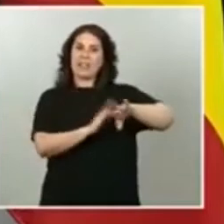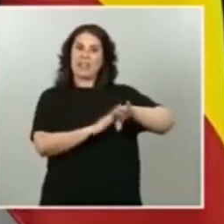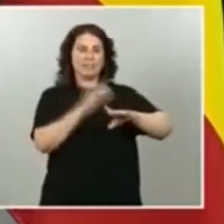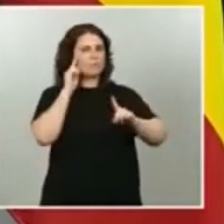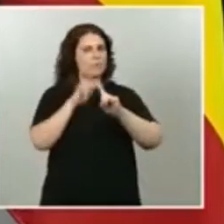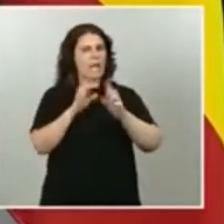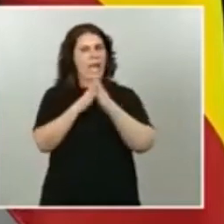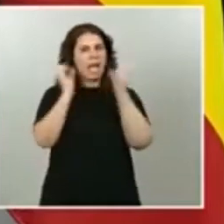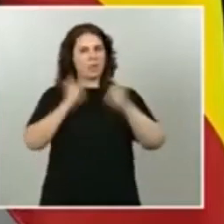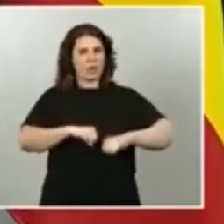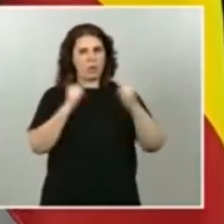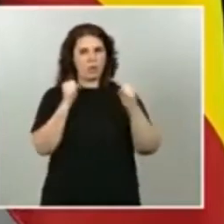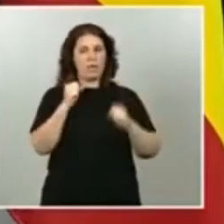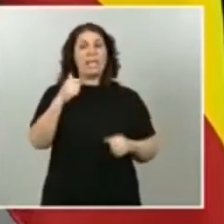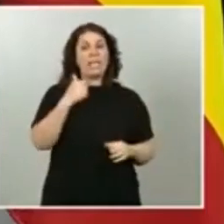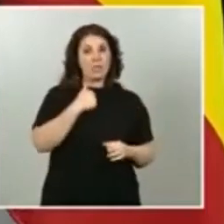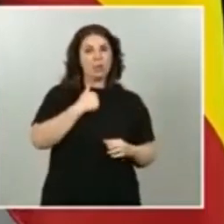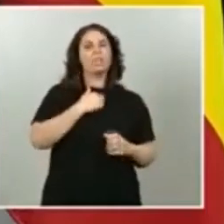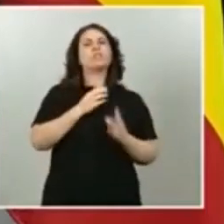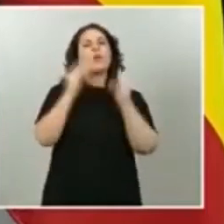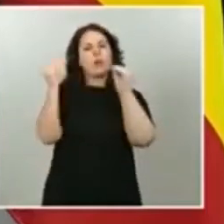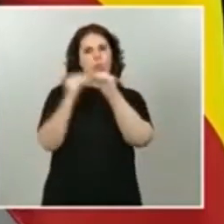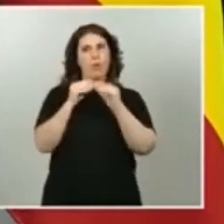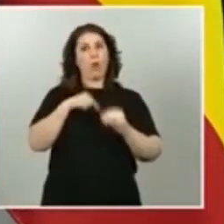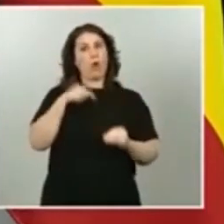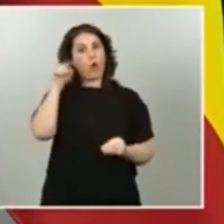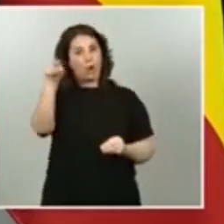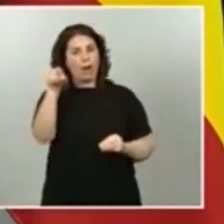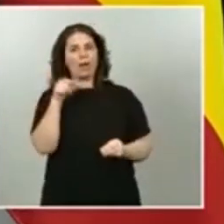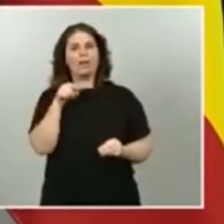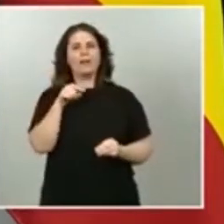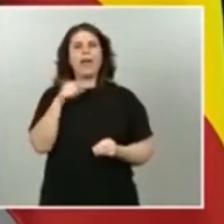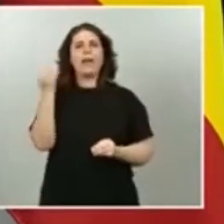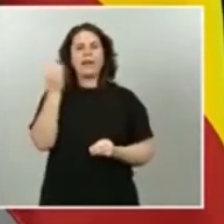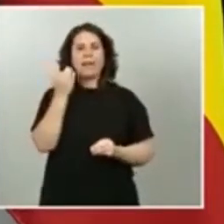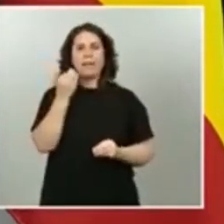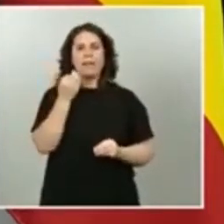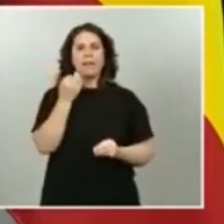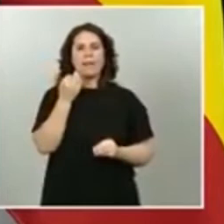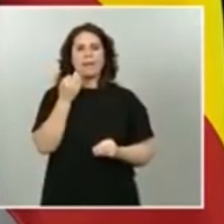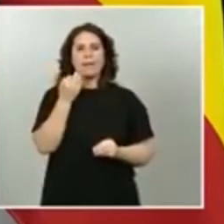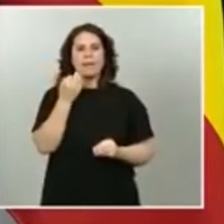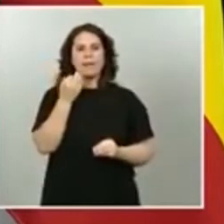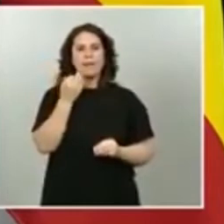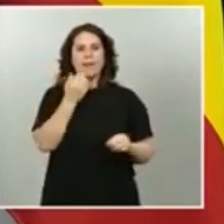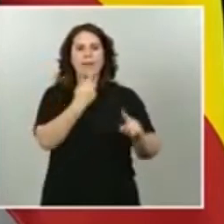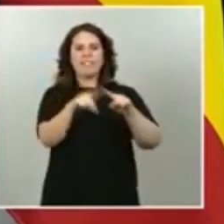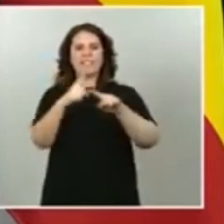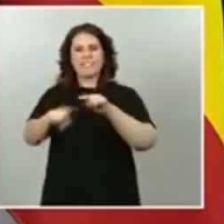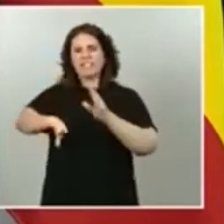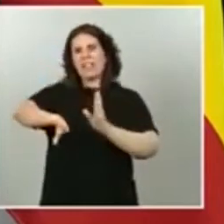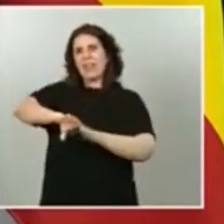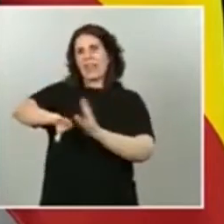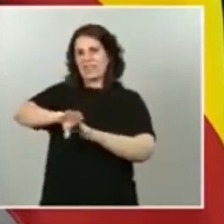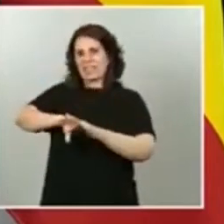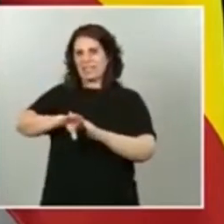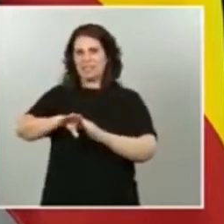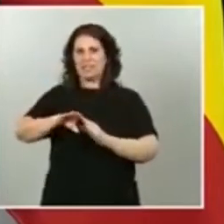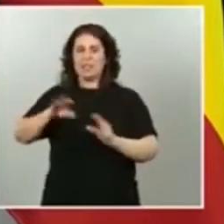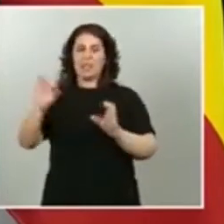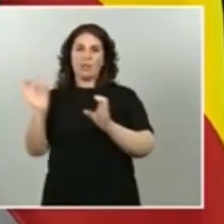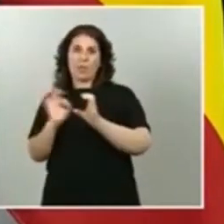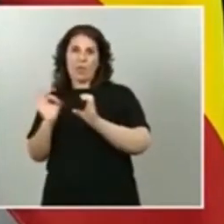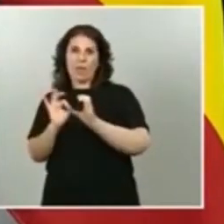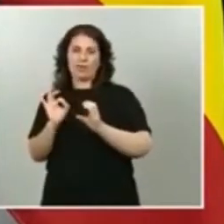estoy de acuerdo con él en que debe emplazar a las fuerzas políticas de las distintas derechas en este caso a Ciudadanos y al Partido Popular a